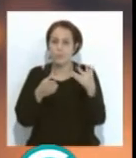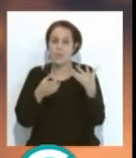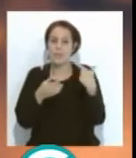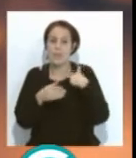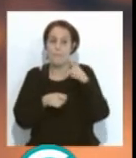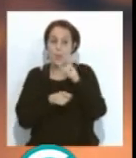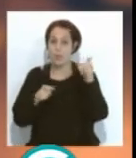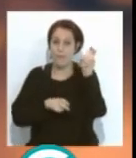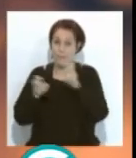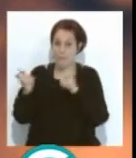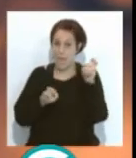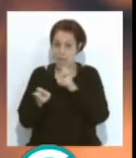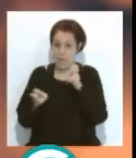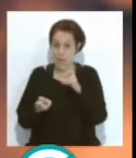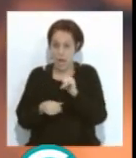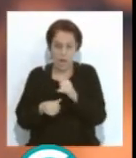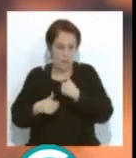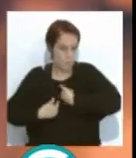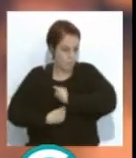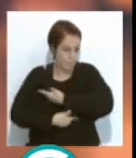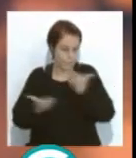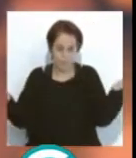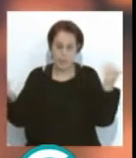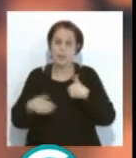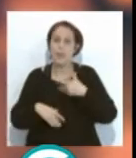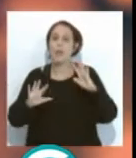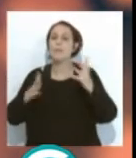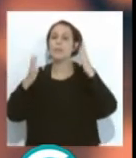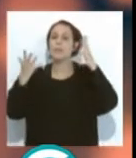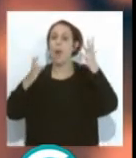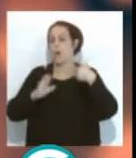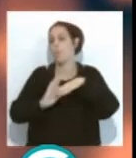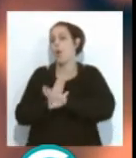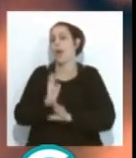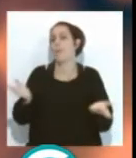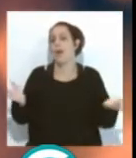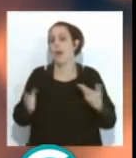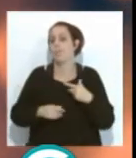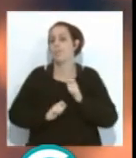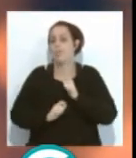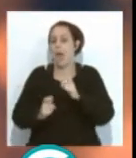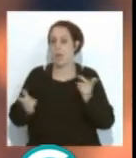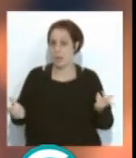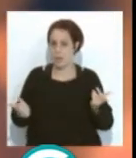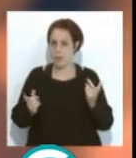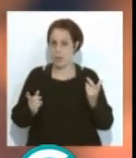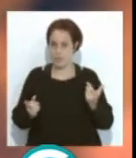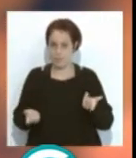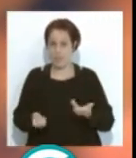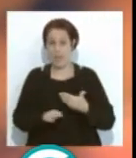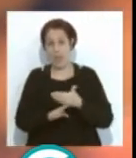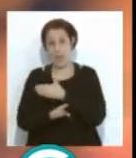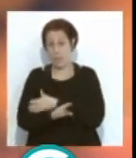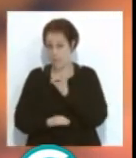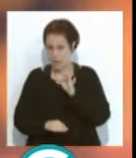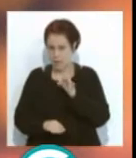todo el que viene, traiga lo que traiga, se va a llevar, como se dice, el aplauso del juego del programa. Armábamos todo el mundo aquí, va a ser vivo, a apañado. Antes es